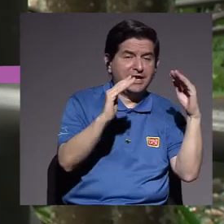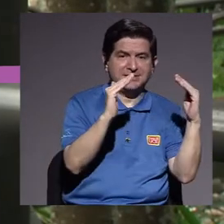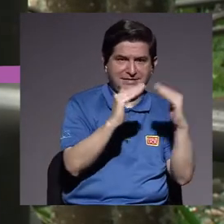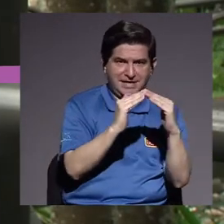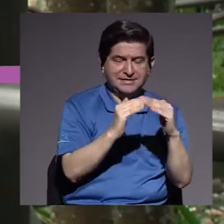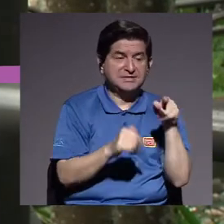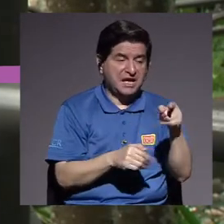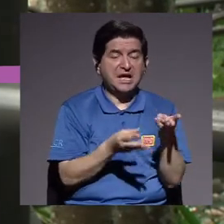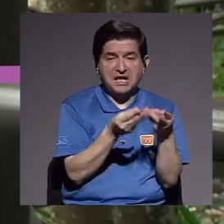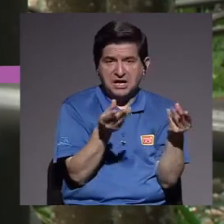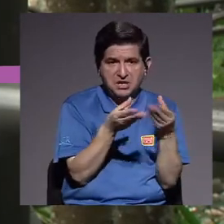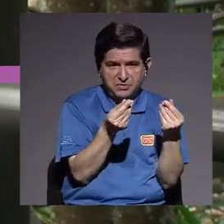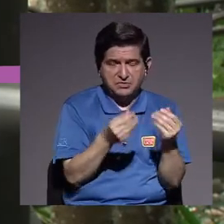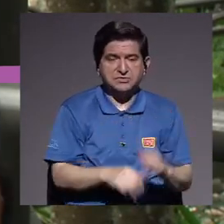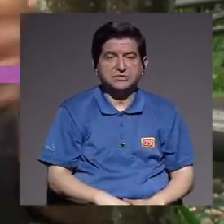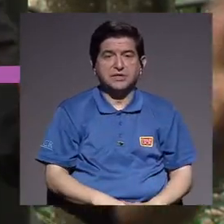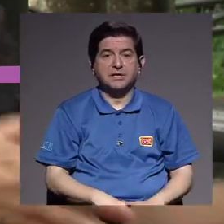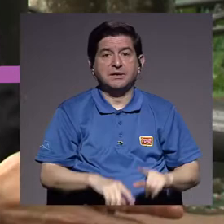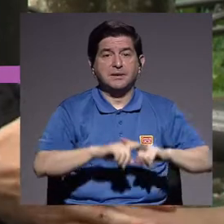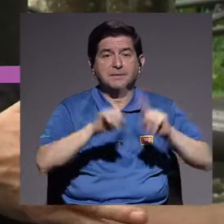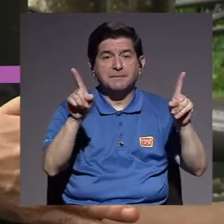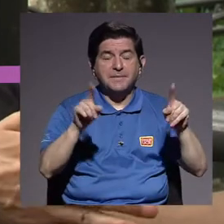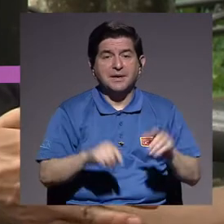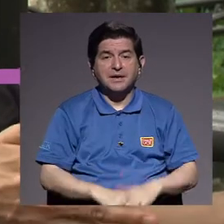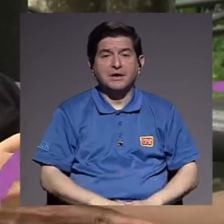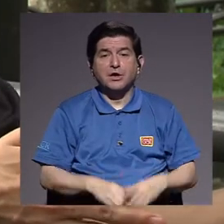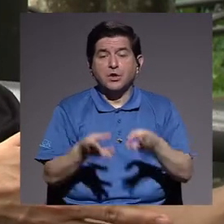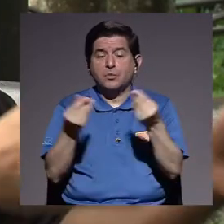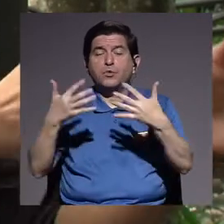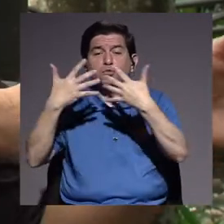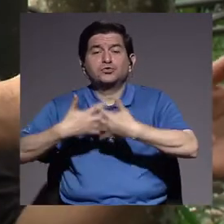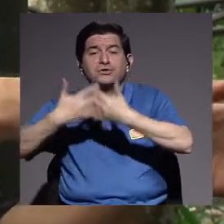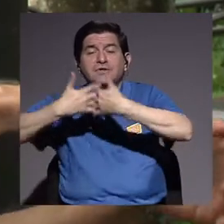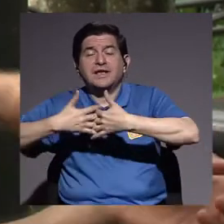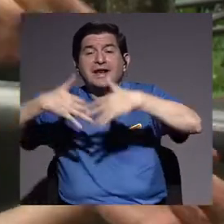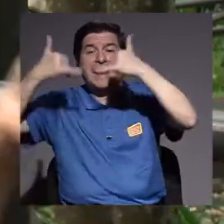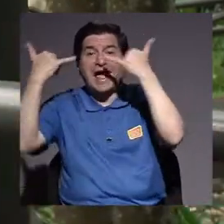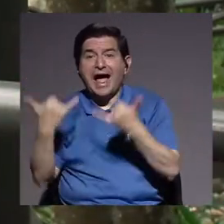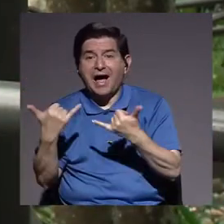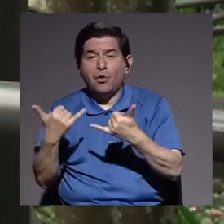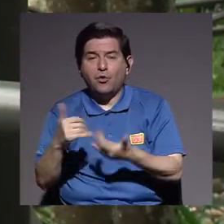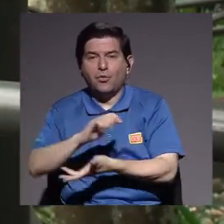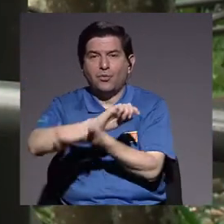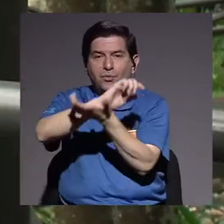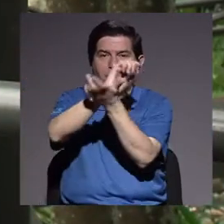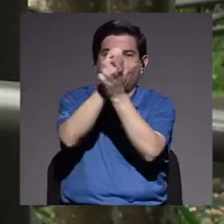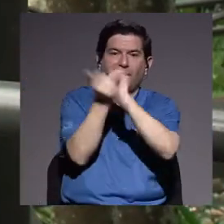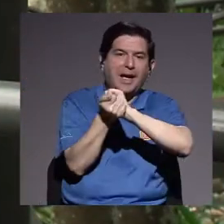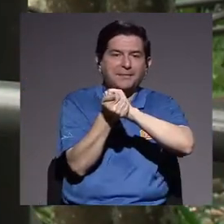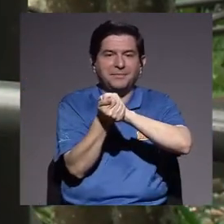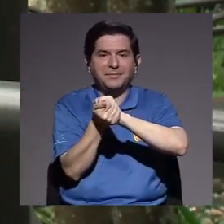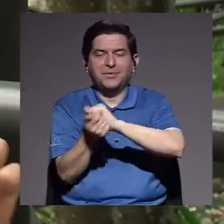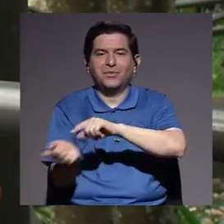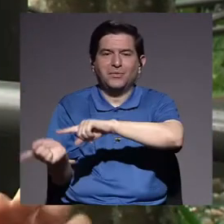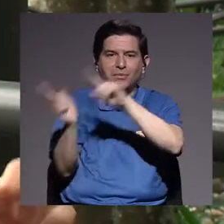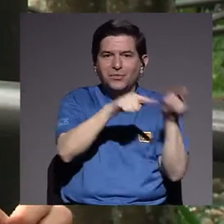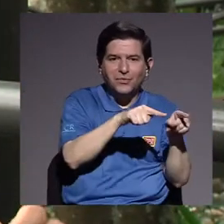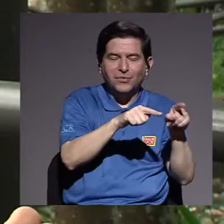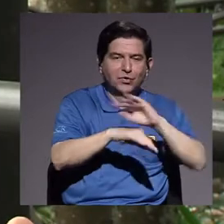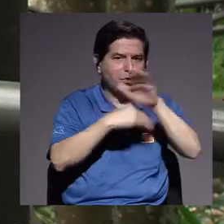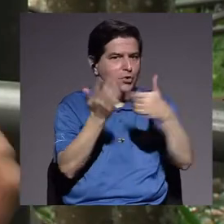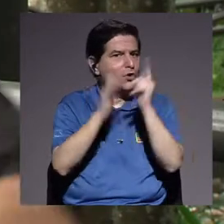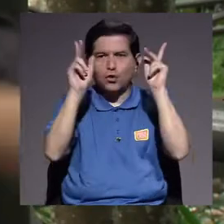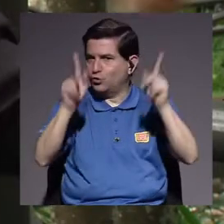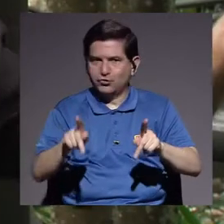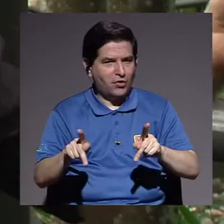donde producían... ¿A seguir produciendo en la casa? Ah, no, a producir en las fábricas. Ahora tenemos un viaje inverso. Otra vez, no para todas las